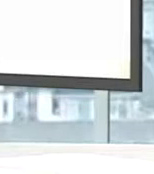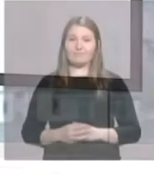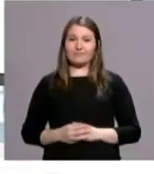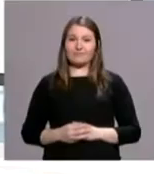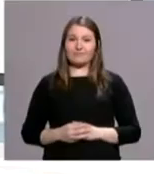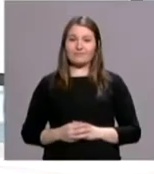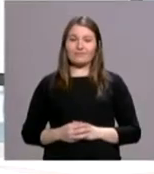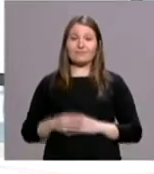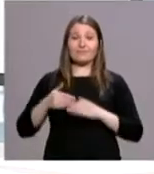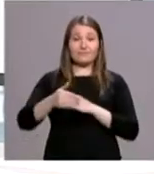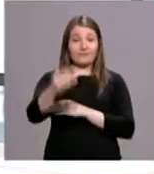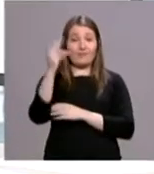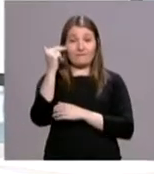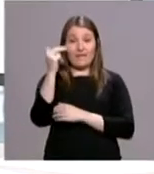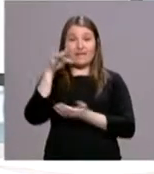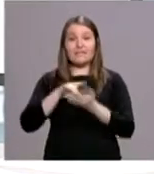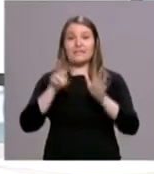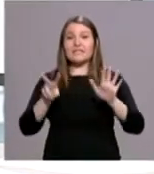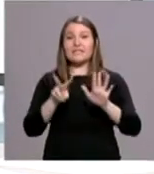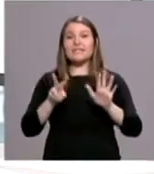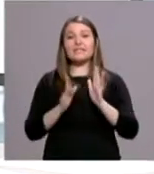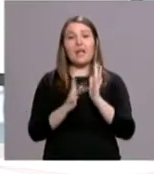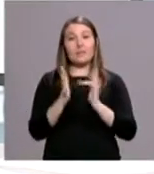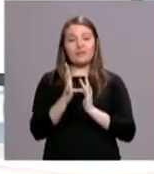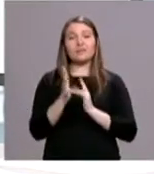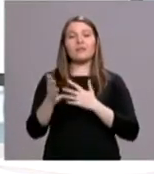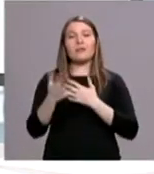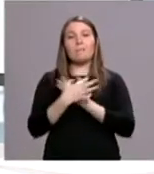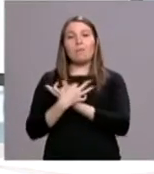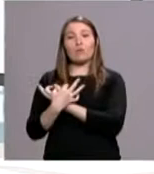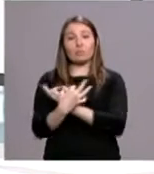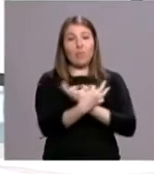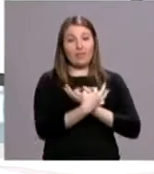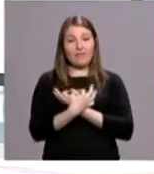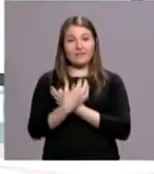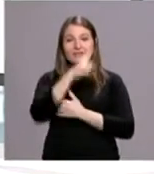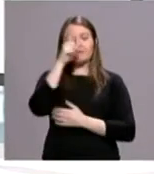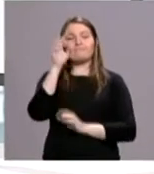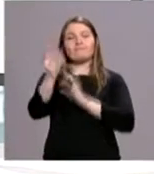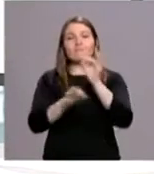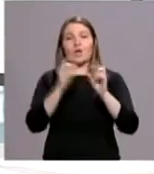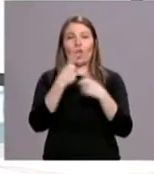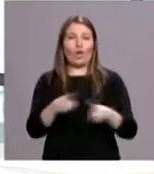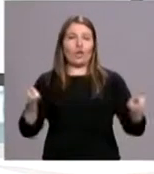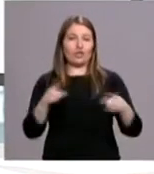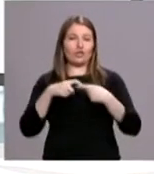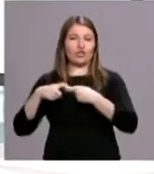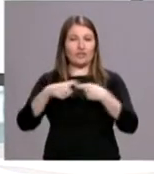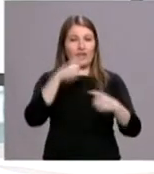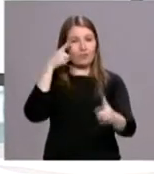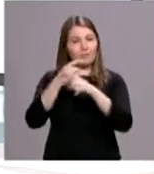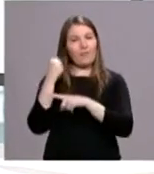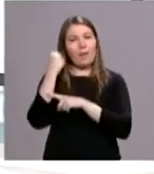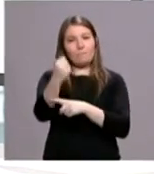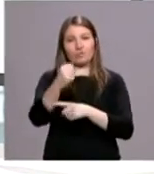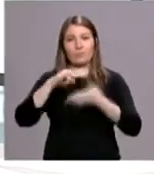El próximo viernes 7 de abril, Manos Unidas de Madrid organiza un concierto de música solidaria para apoyar un proyecto de desarrollo en el